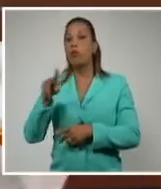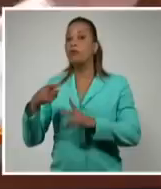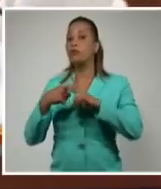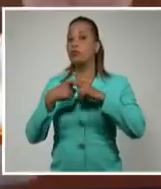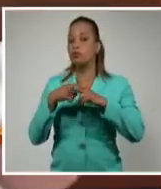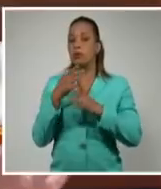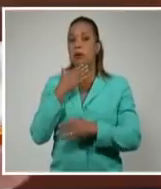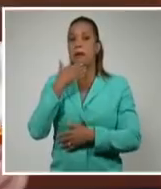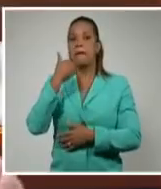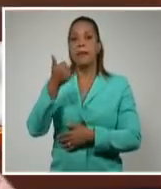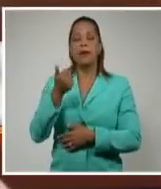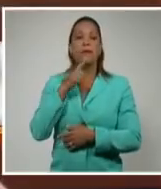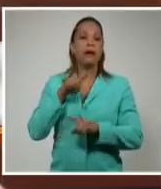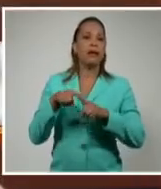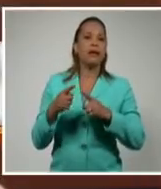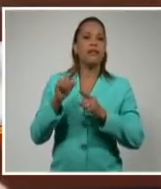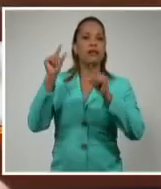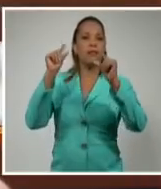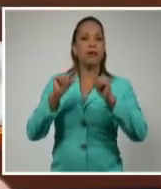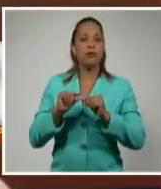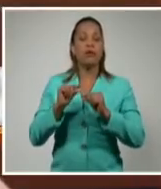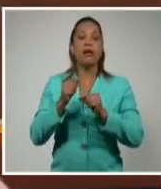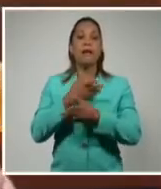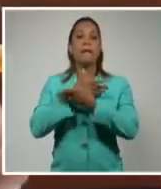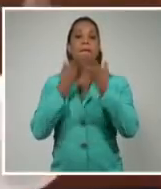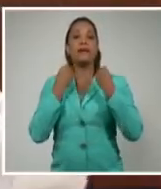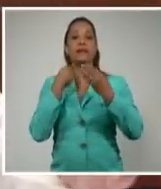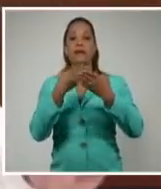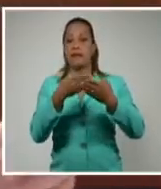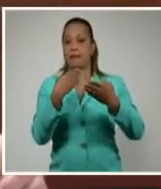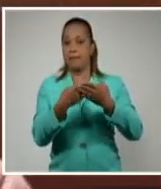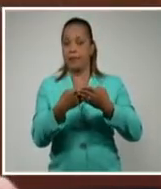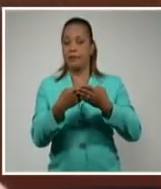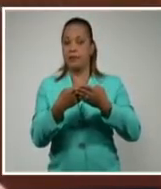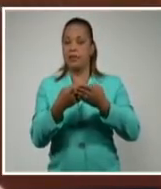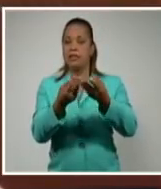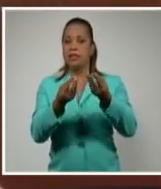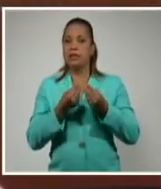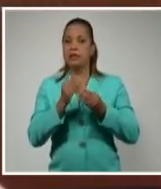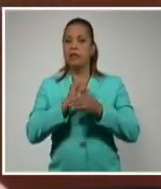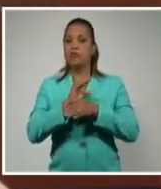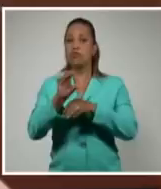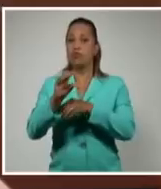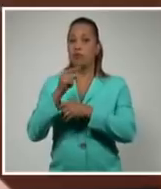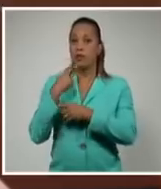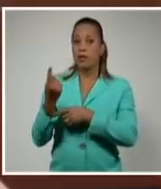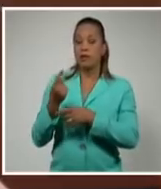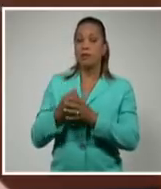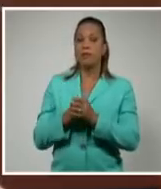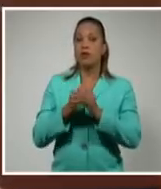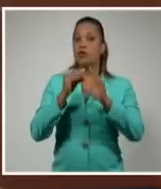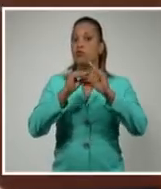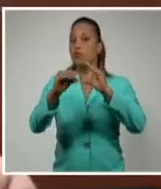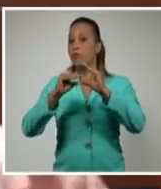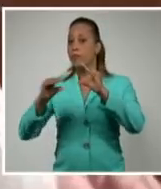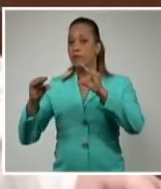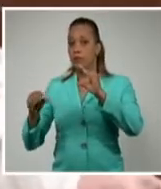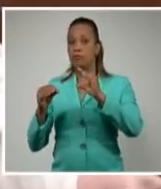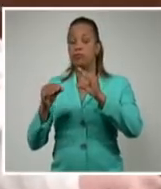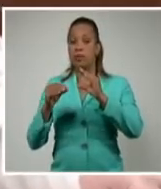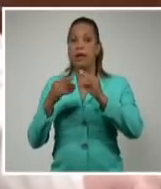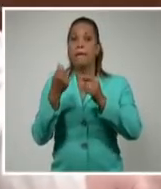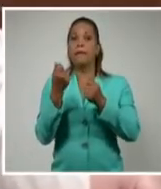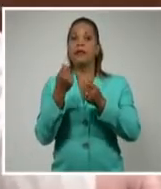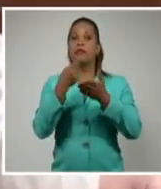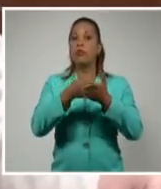eficiencia para disminuir el nivel de empresa con pérdida, sin tener que recibir subsidios, subvención del Estado, del presupuesto del Estado. Y bueno,